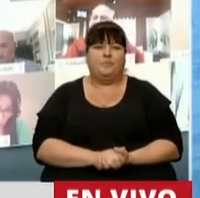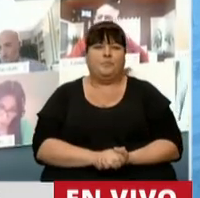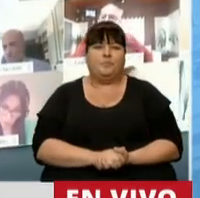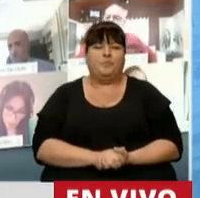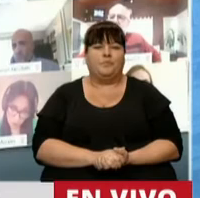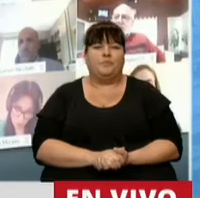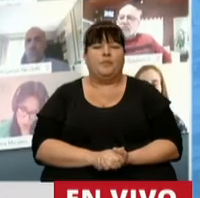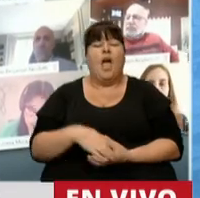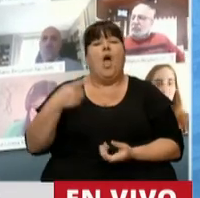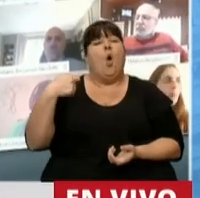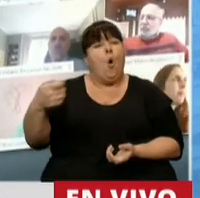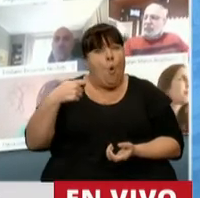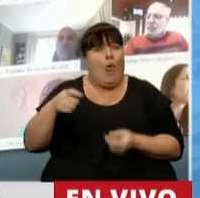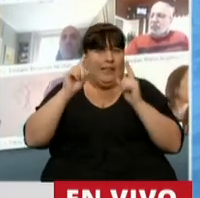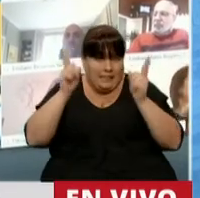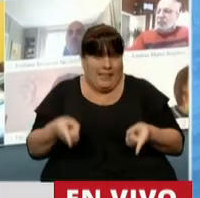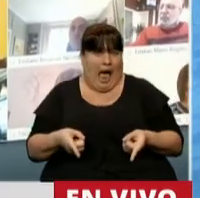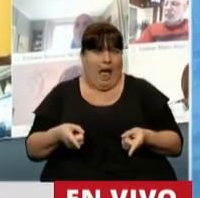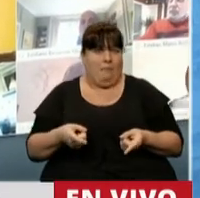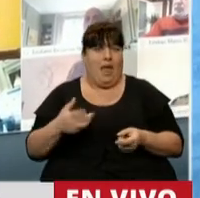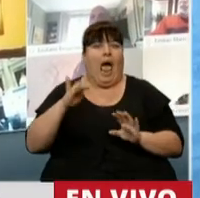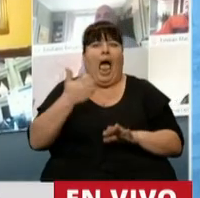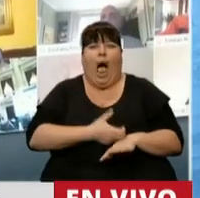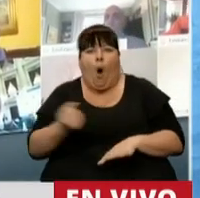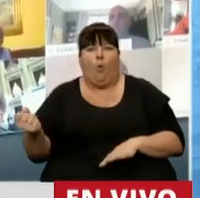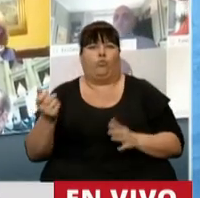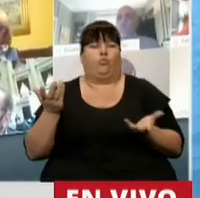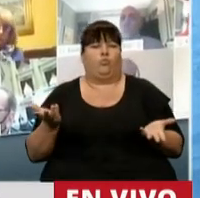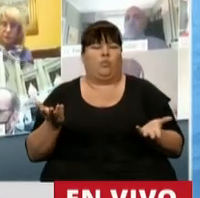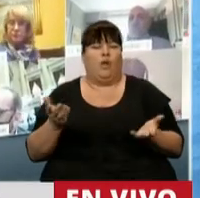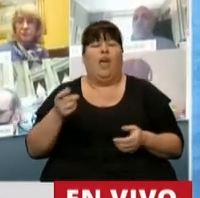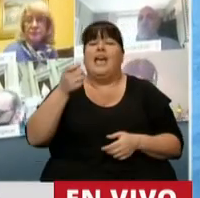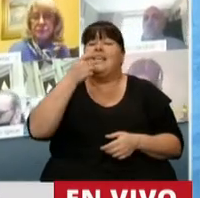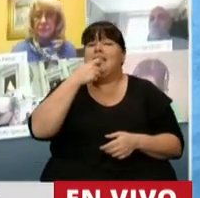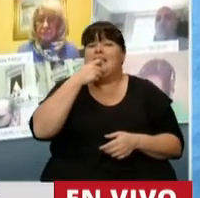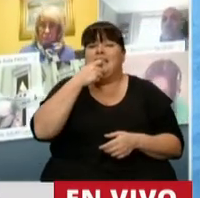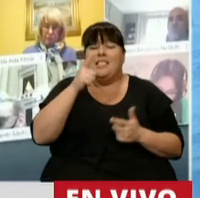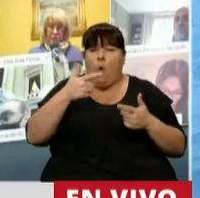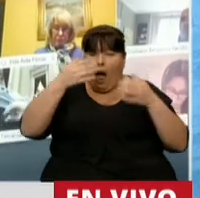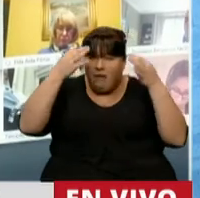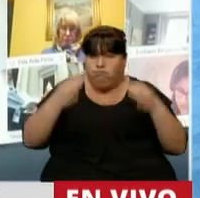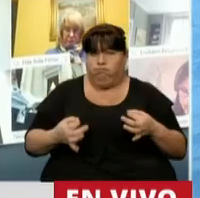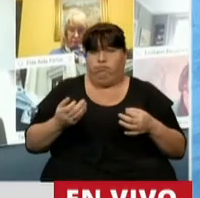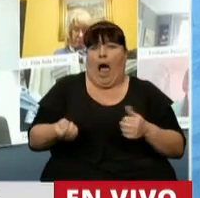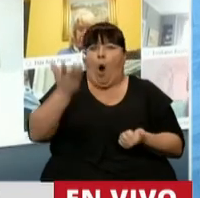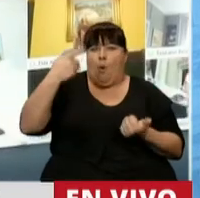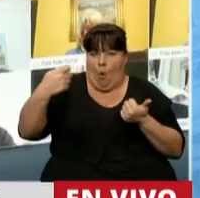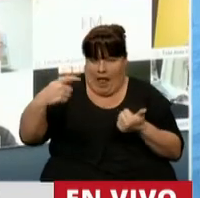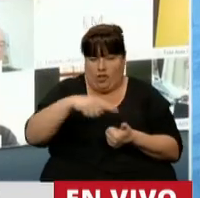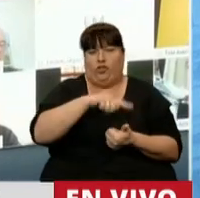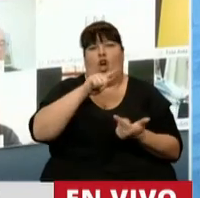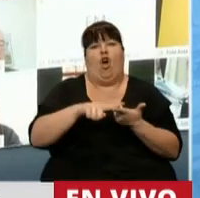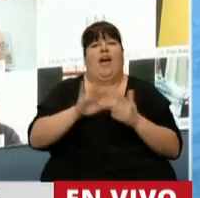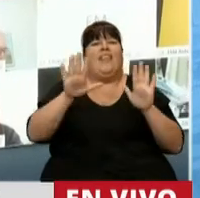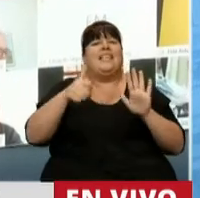que las jubilaciones también han sido ajustadas. Entonces, si no hay realmente aumento de las jubilaciones,